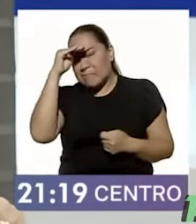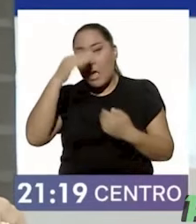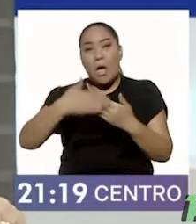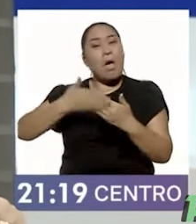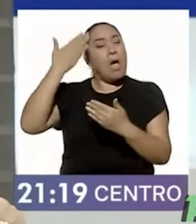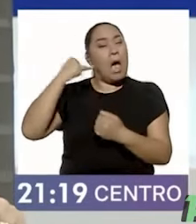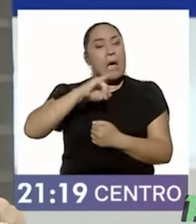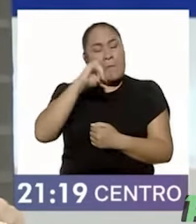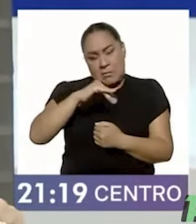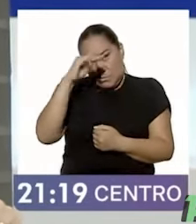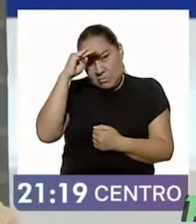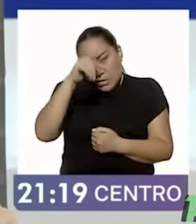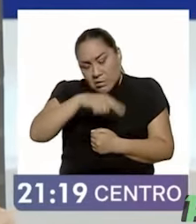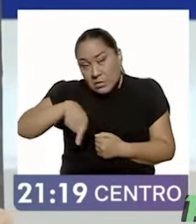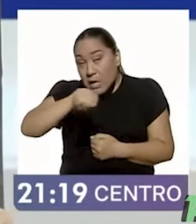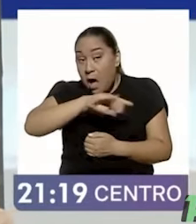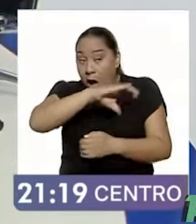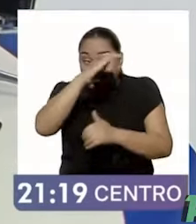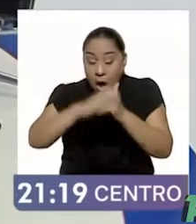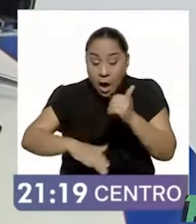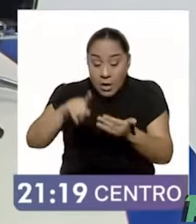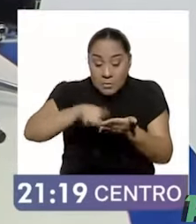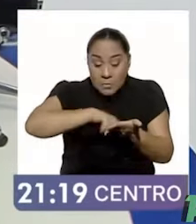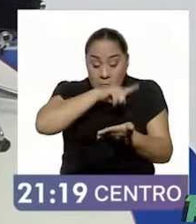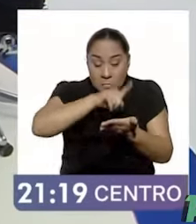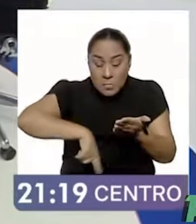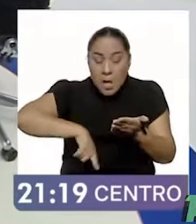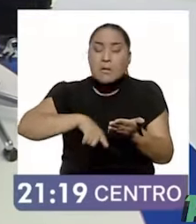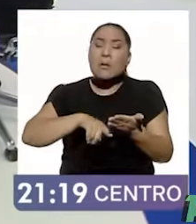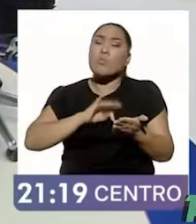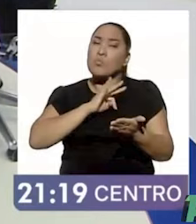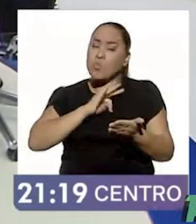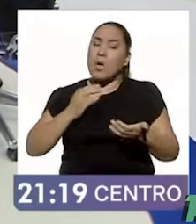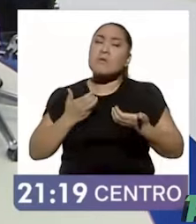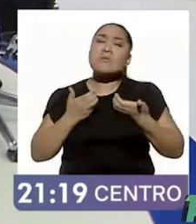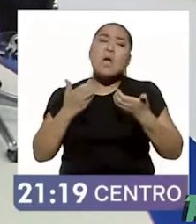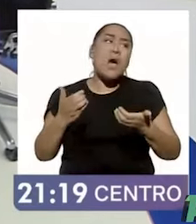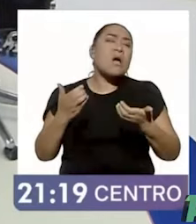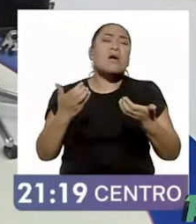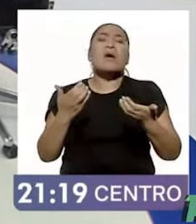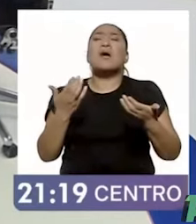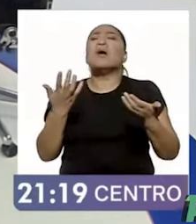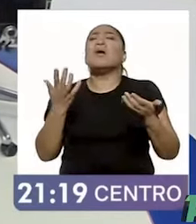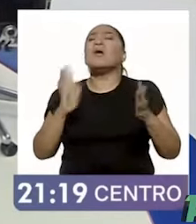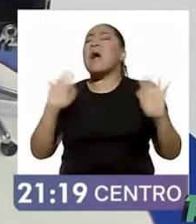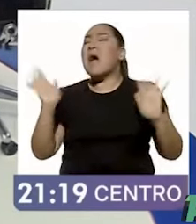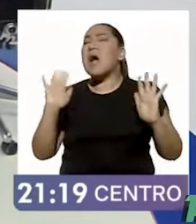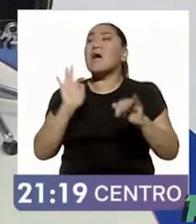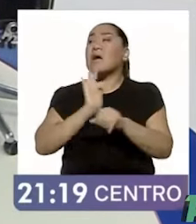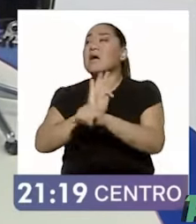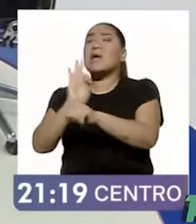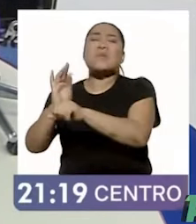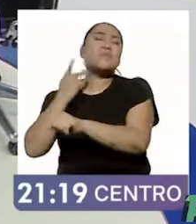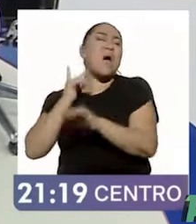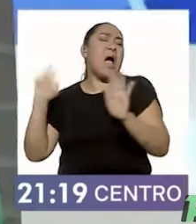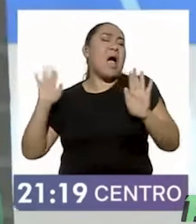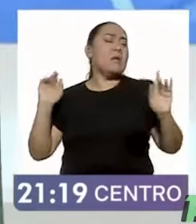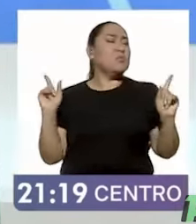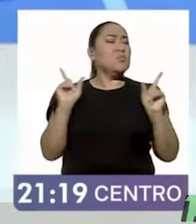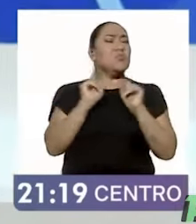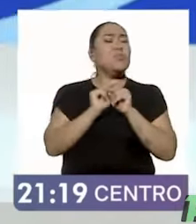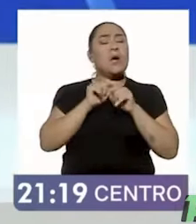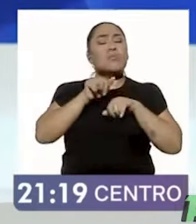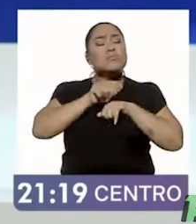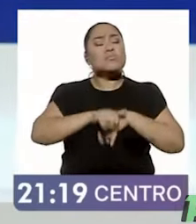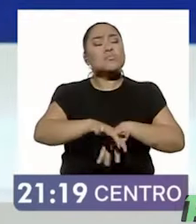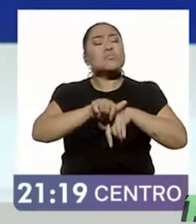de una votación salir a las calles, pacíficamente, sin ningún logo, es decir, votamos